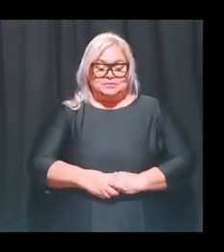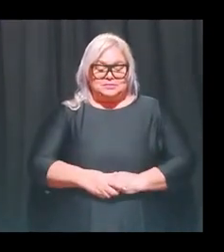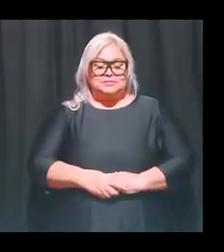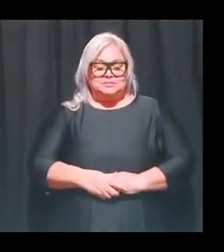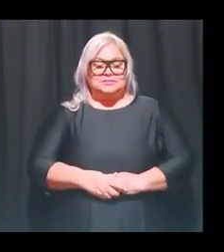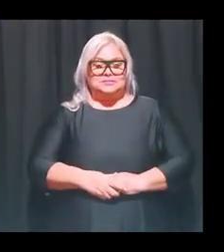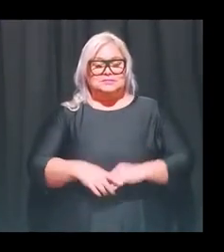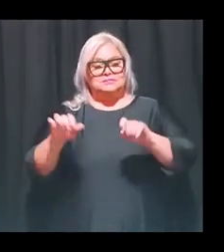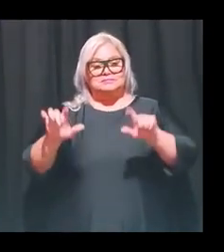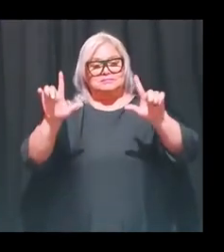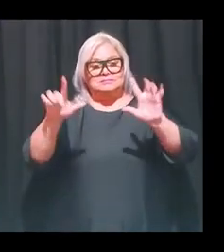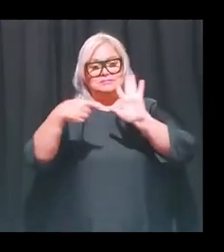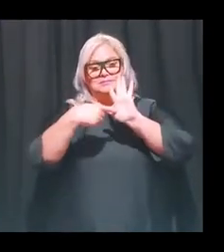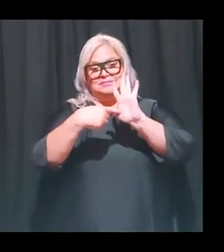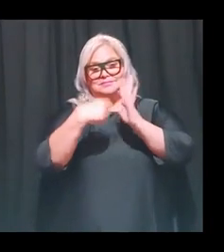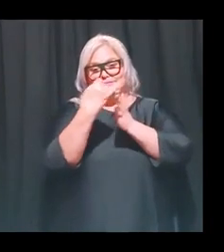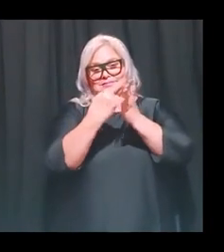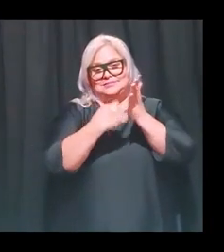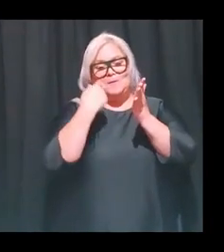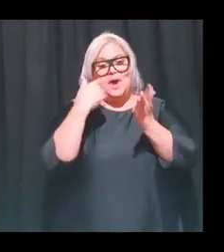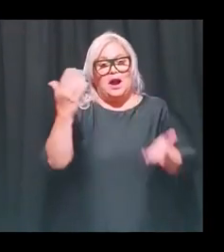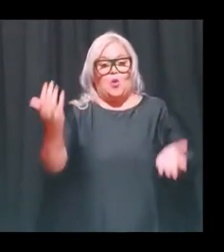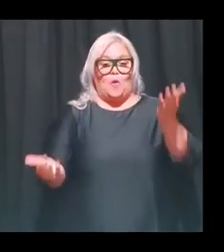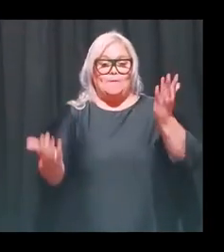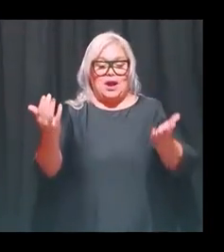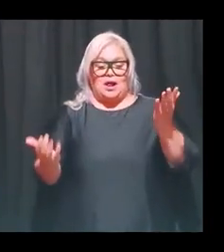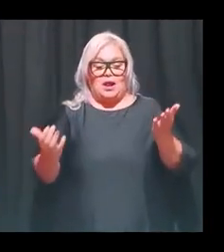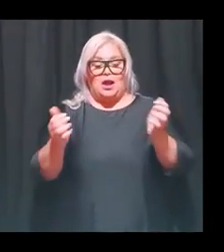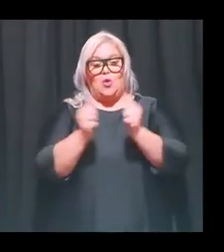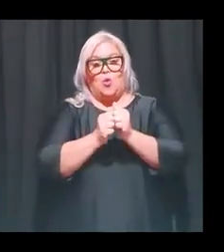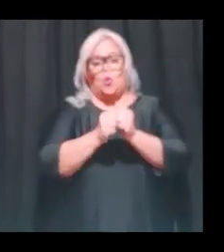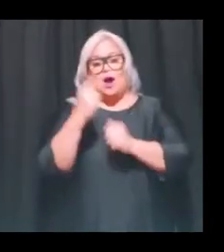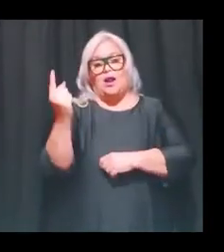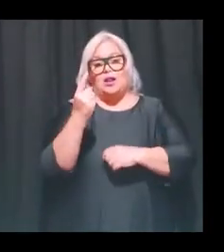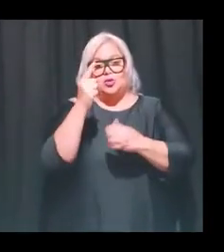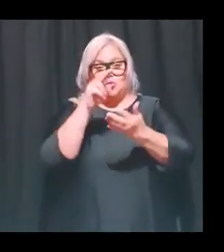Y solo quiero mostrarles estas imágenes para comparárselas a algunas pinturas.